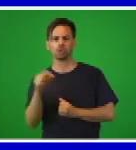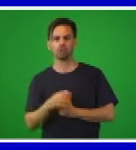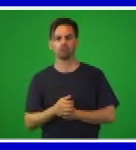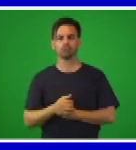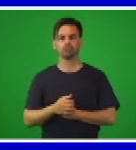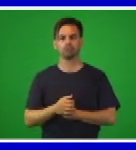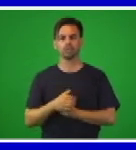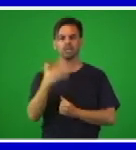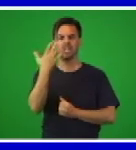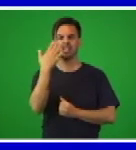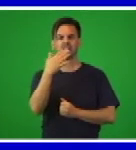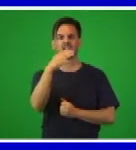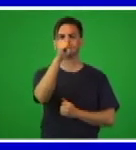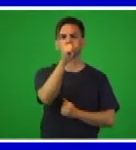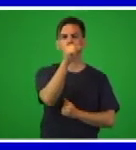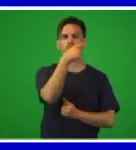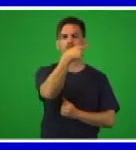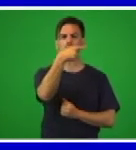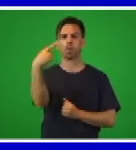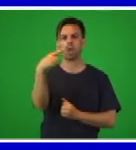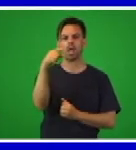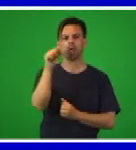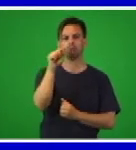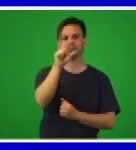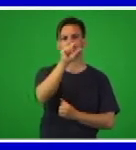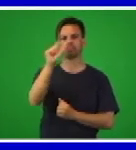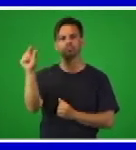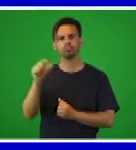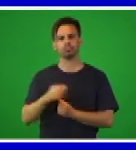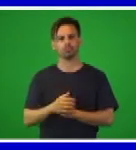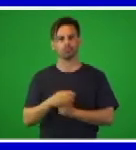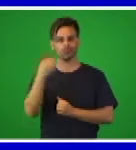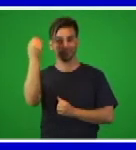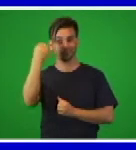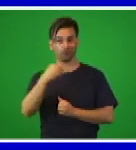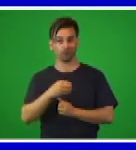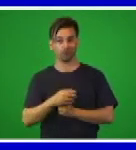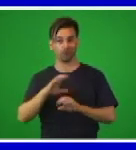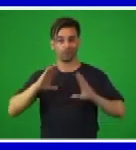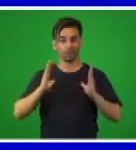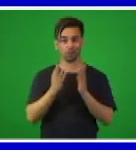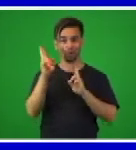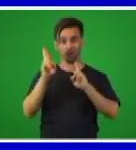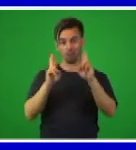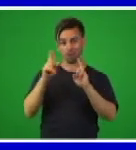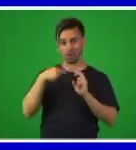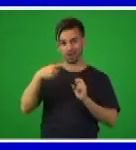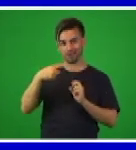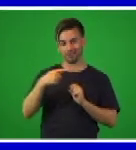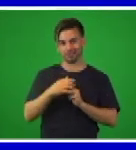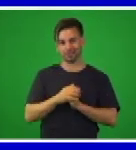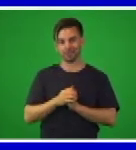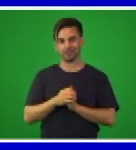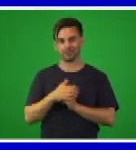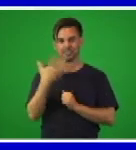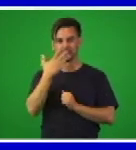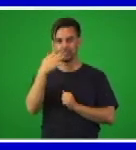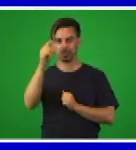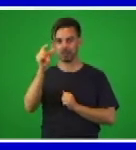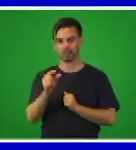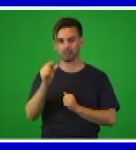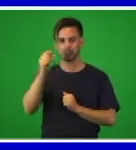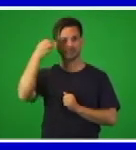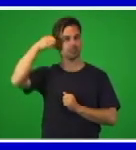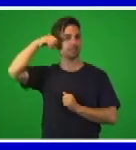que todos han coincidido conmigo, que Celia Sánchez es el sujeto de la oración. Observen dónde se encuentra el